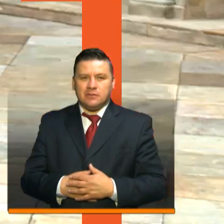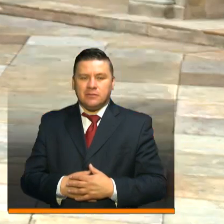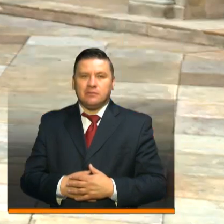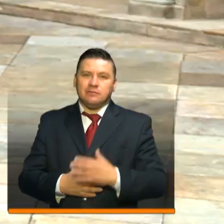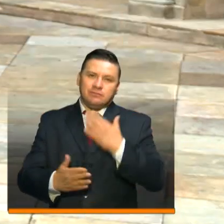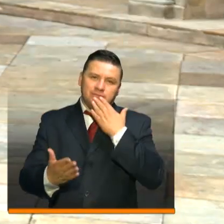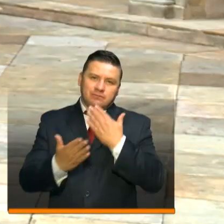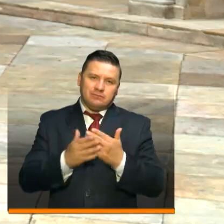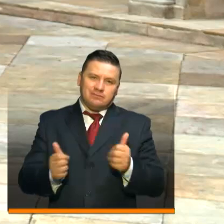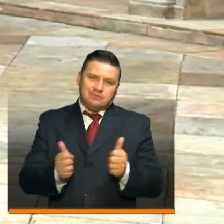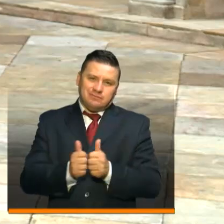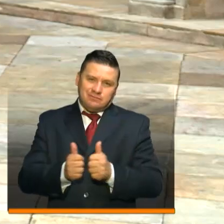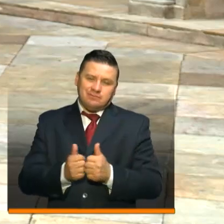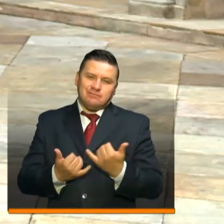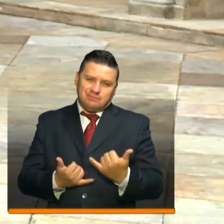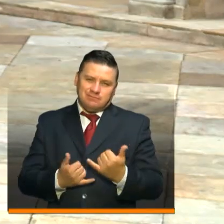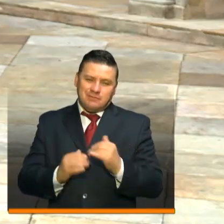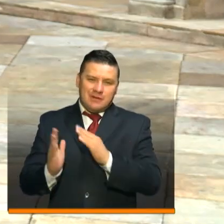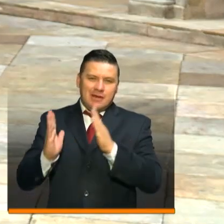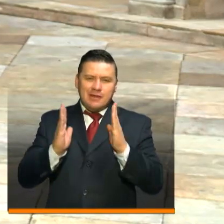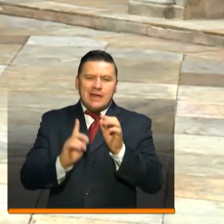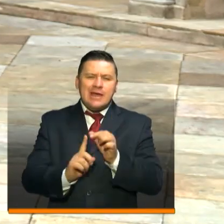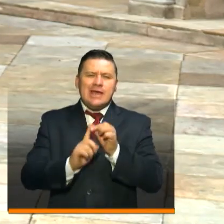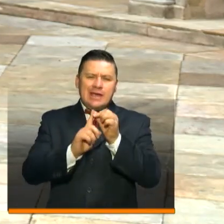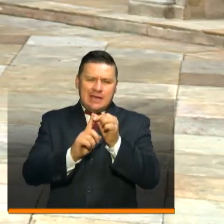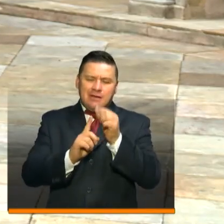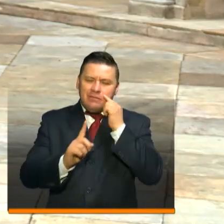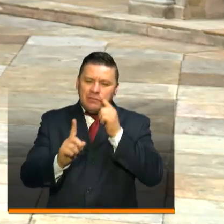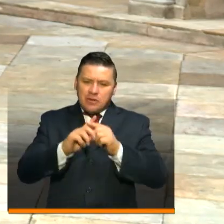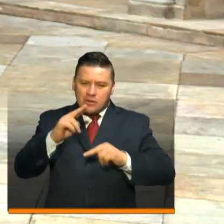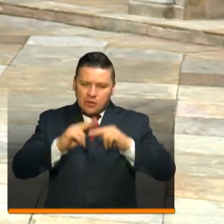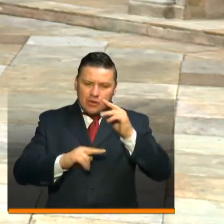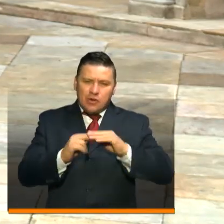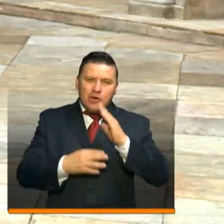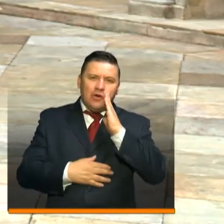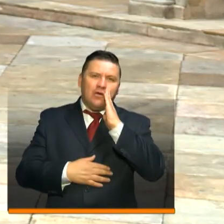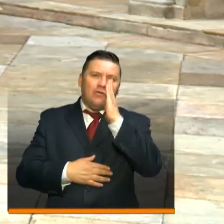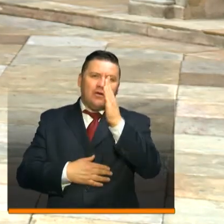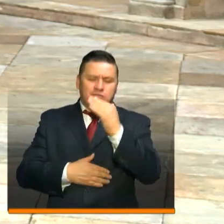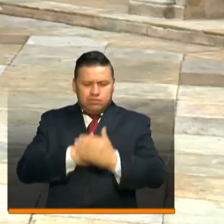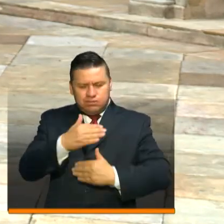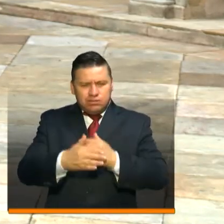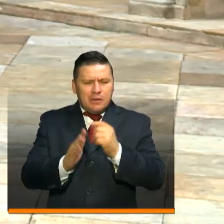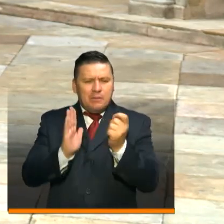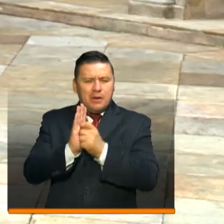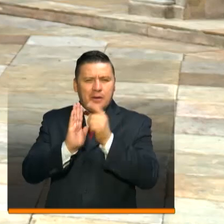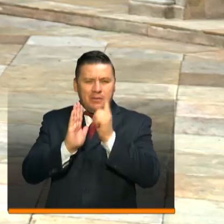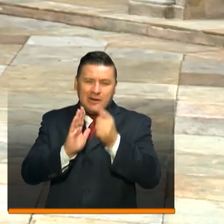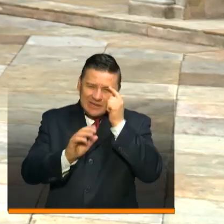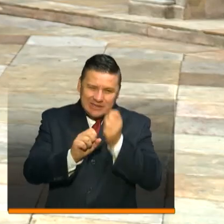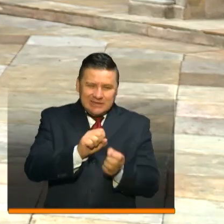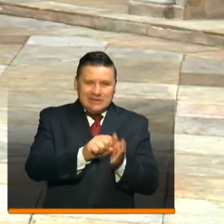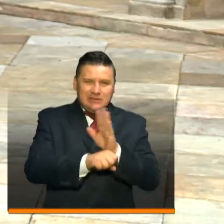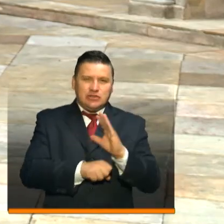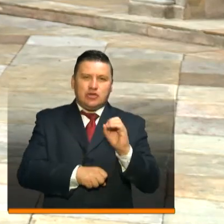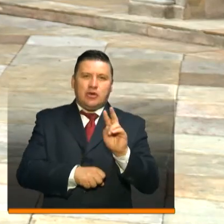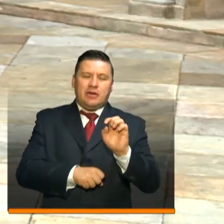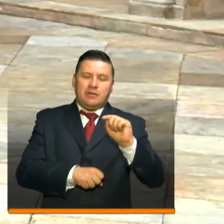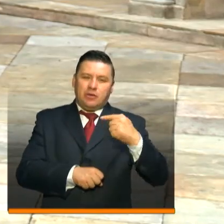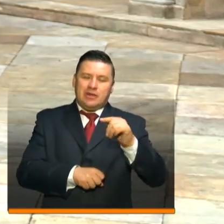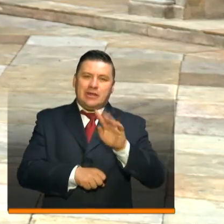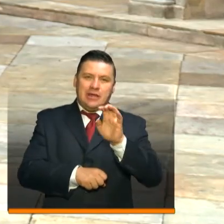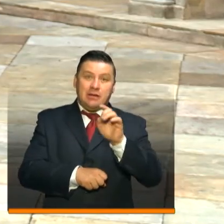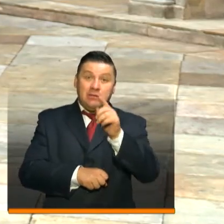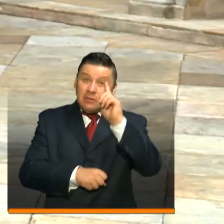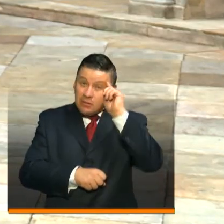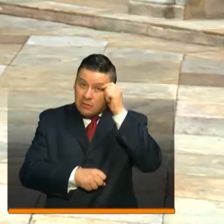Gracias por acompañarnos en este capítulo especial de Construyendo Futuro, avances en medidas frente al COVID-19. Recuerden